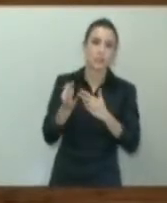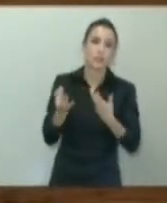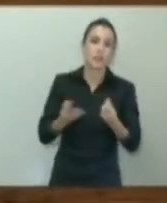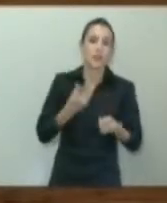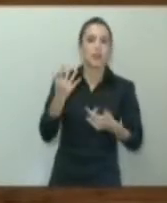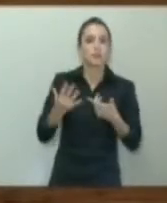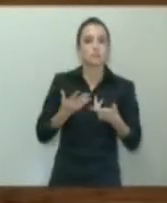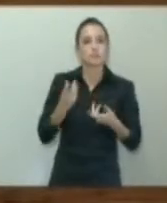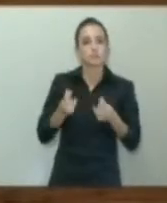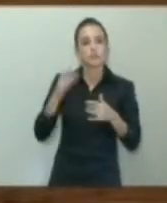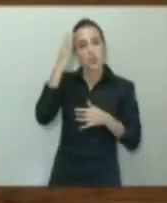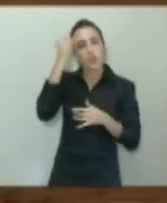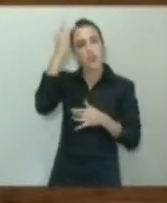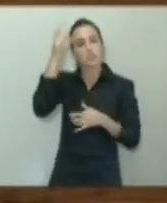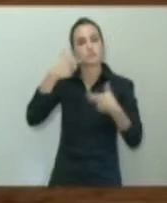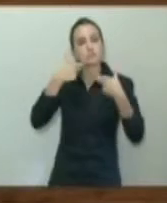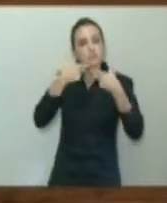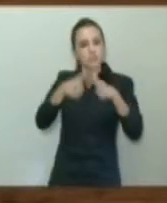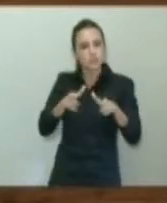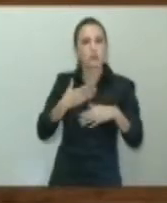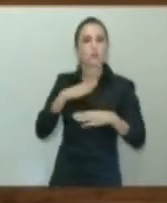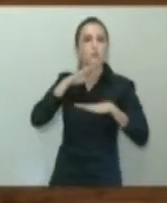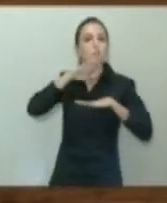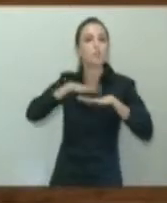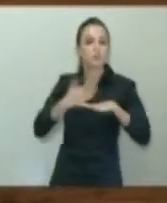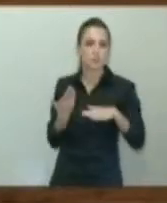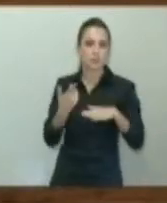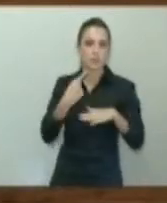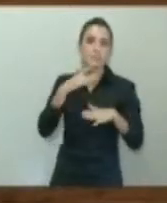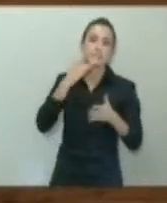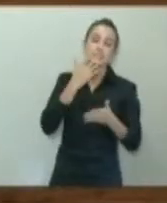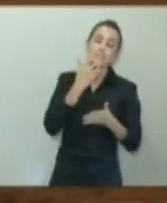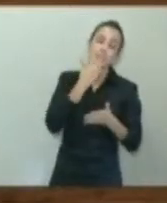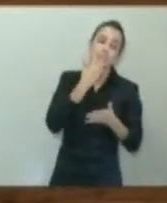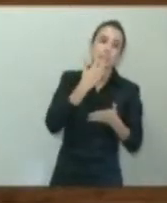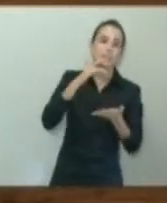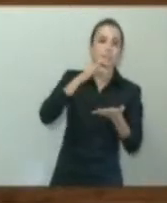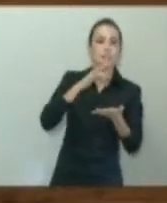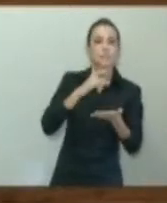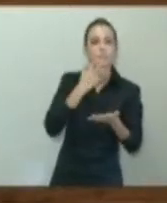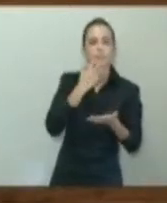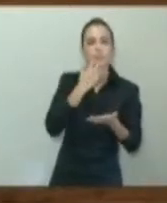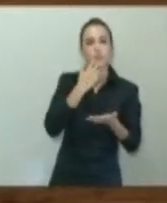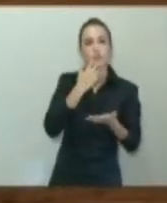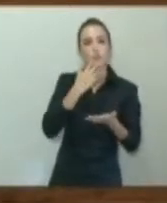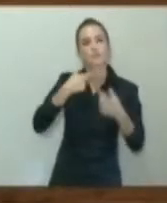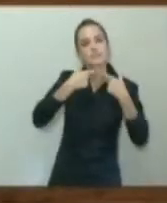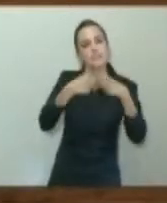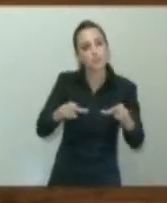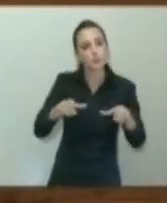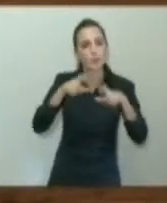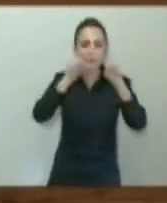Consejero de la Ley de